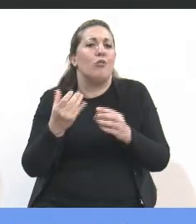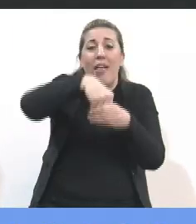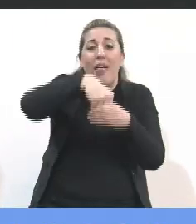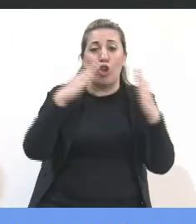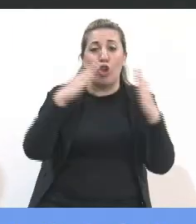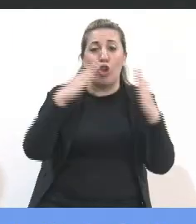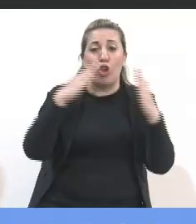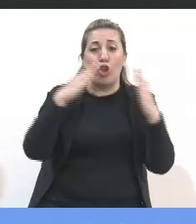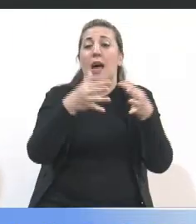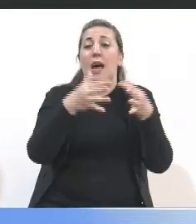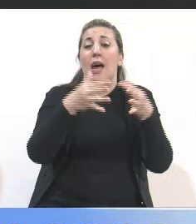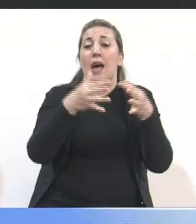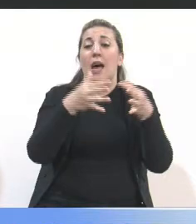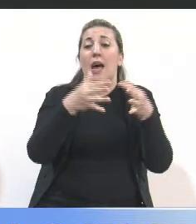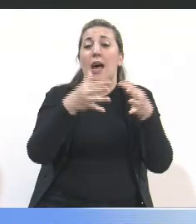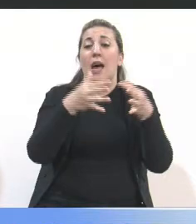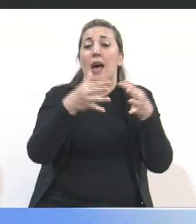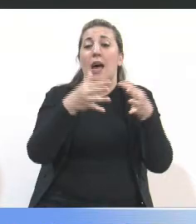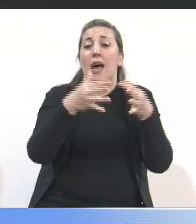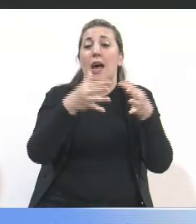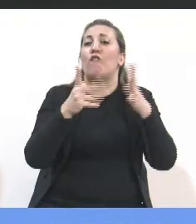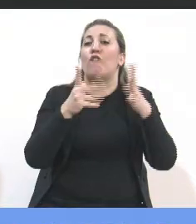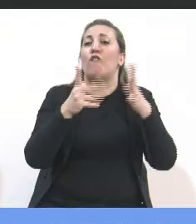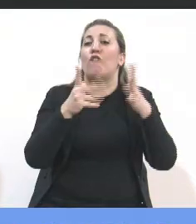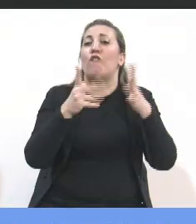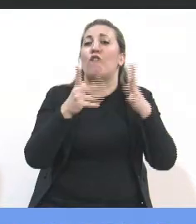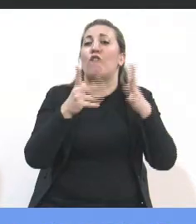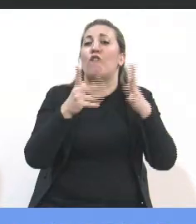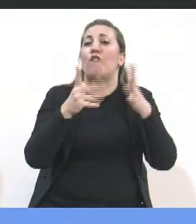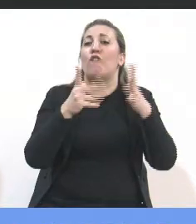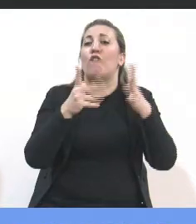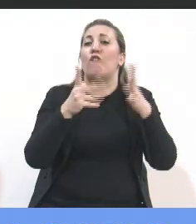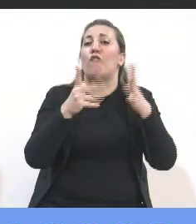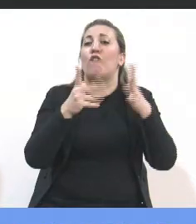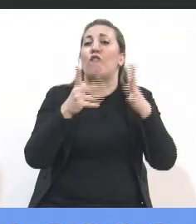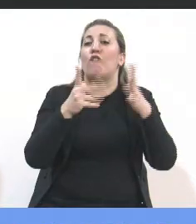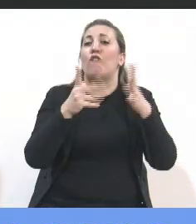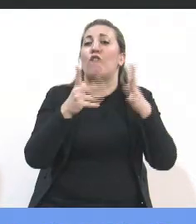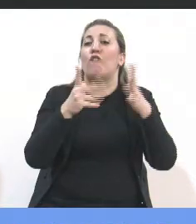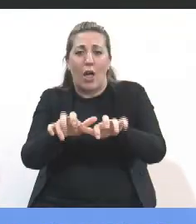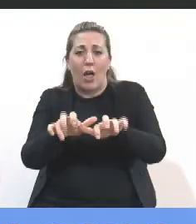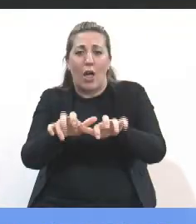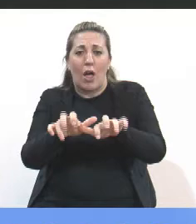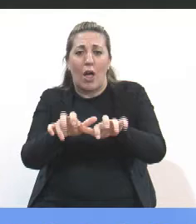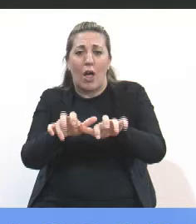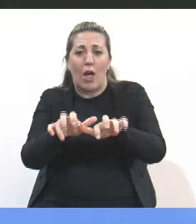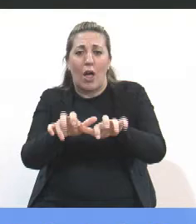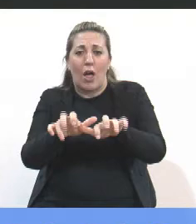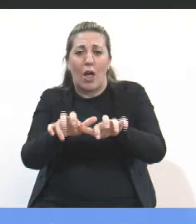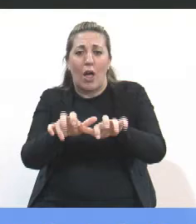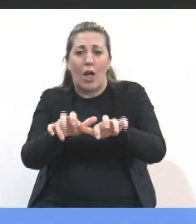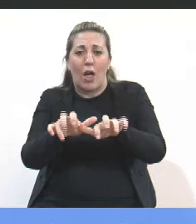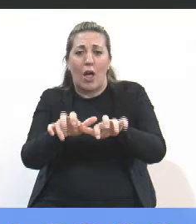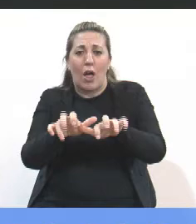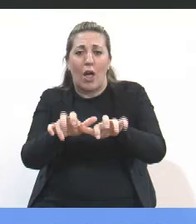pero verdaderamente están conectados con el mundo a través de su celular, de su computadora, con una enorme cantidad